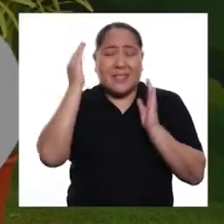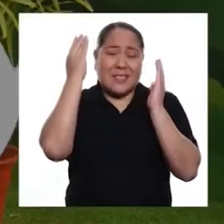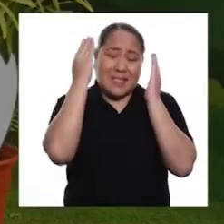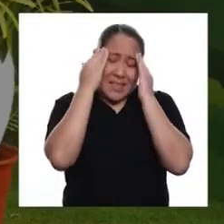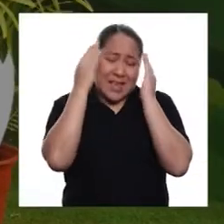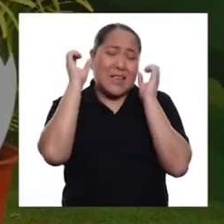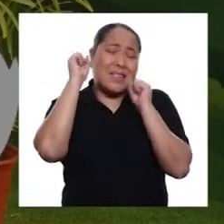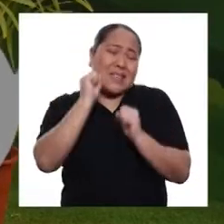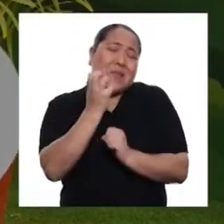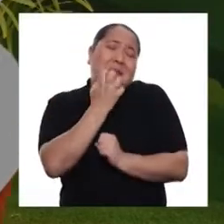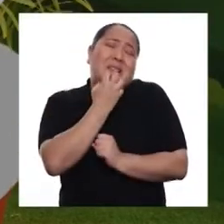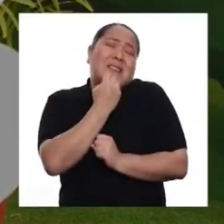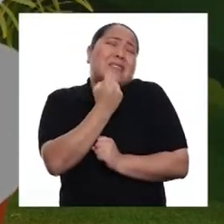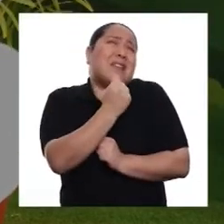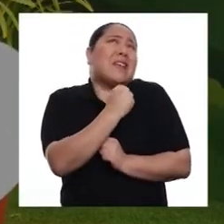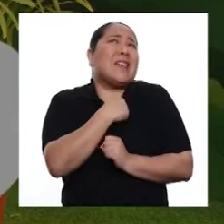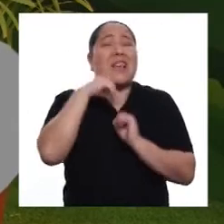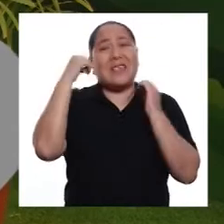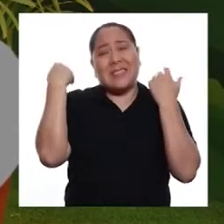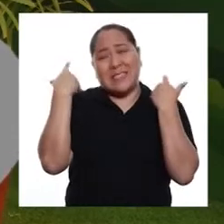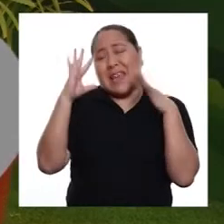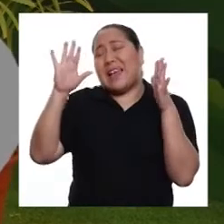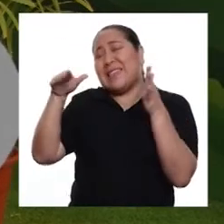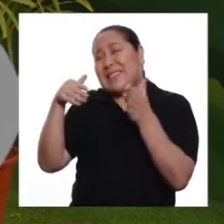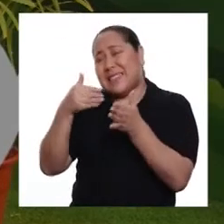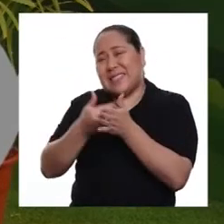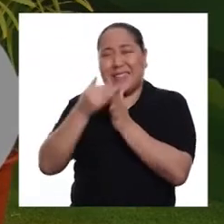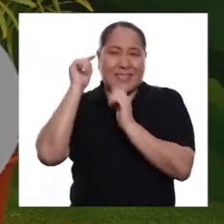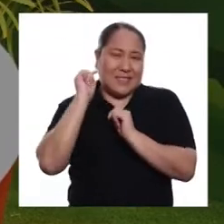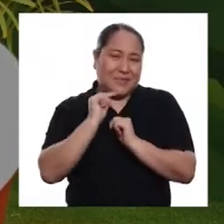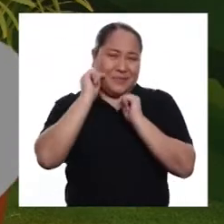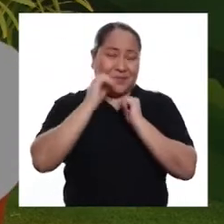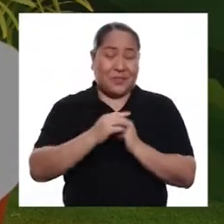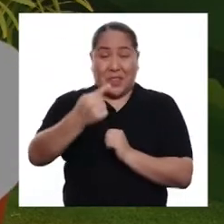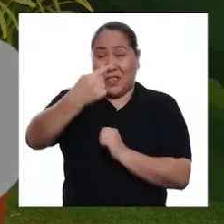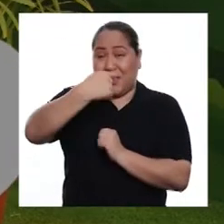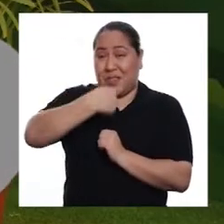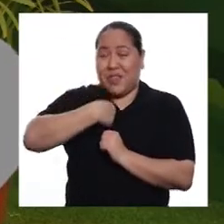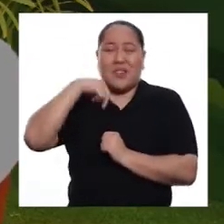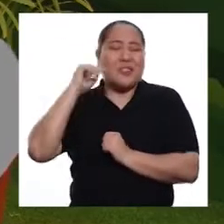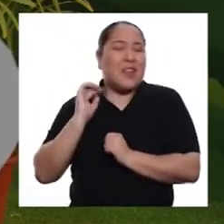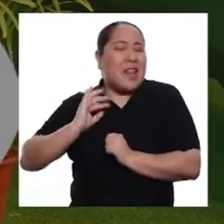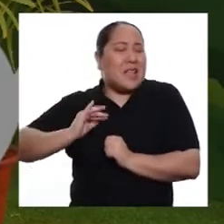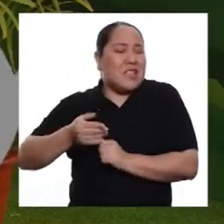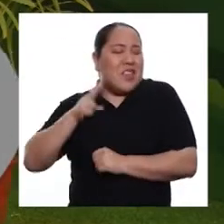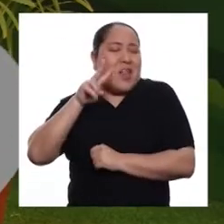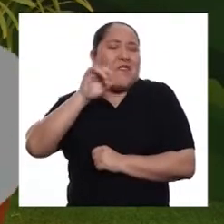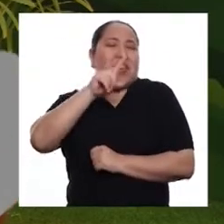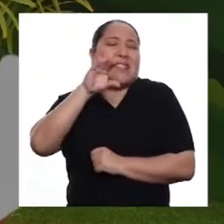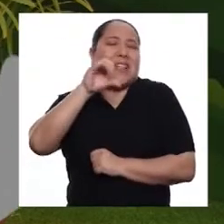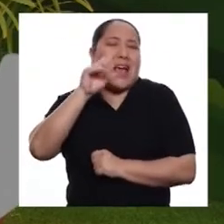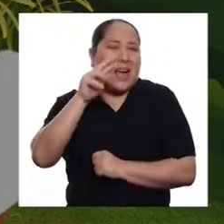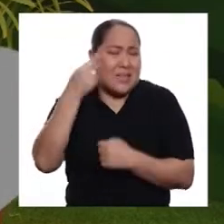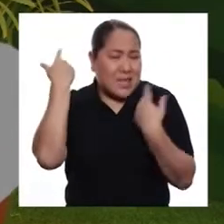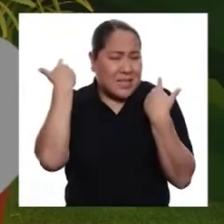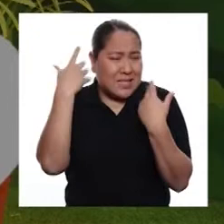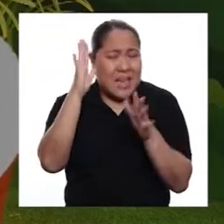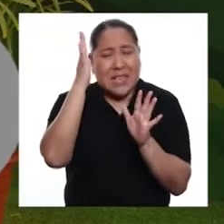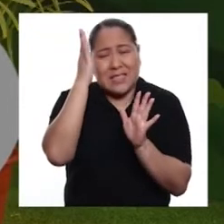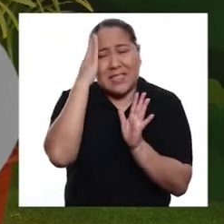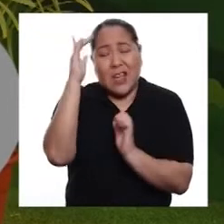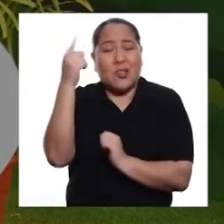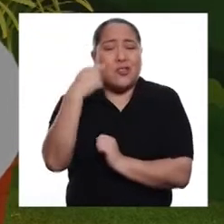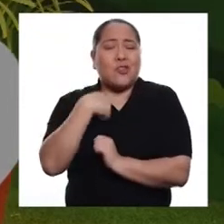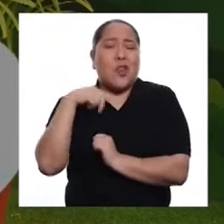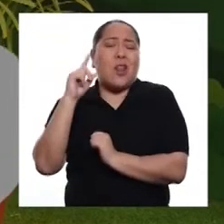y chicos! ¡Sé cómo me han extrañado! ¡Pero ya estoy aquí! ¡Yo soy la señora Vizcacha! ¡Yo ¡Como